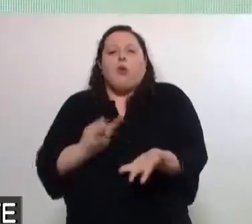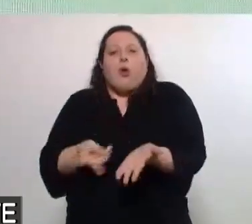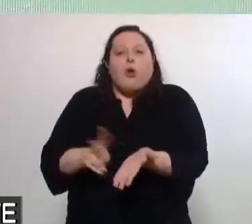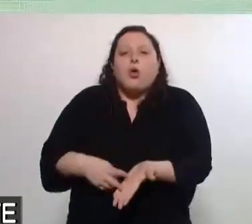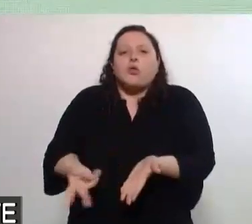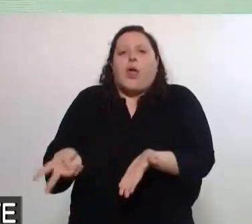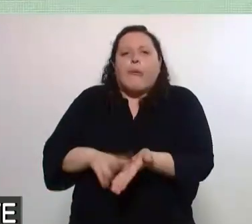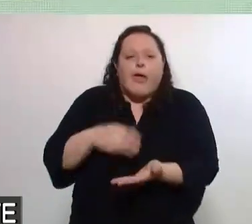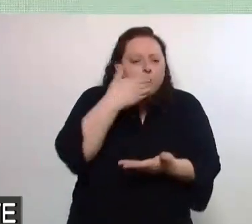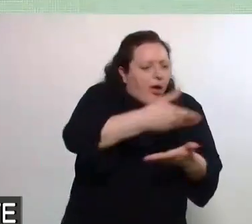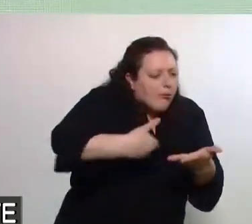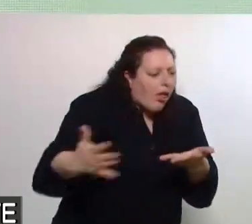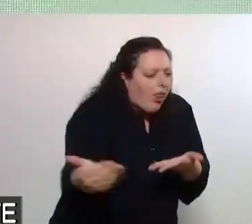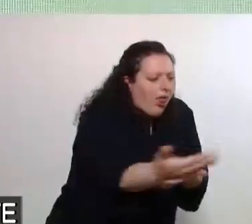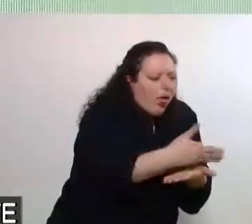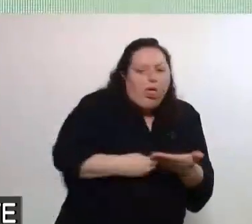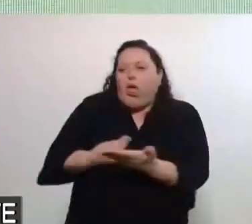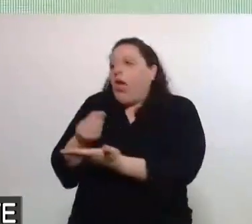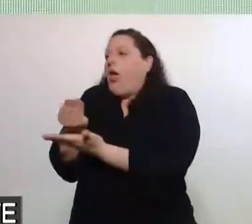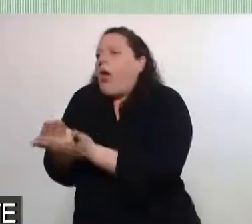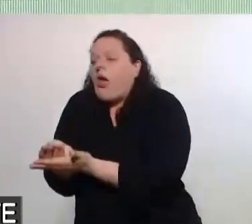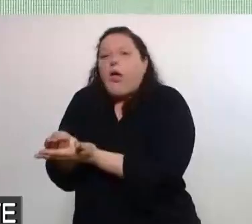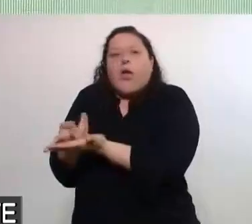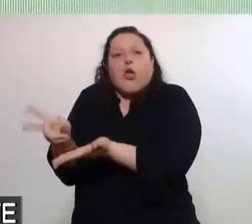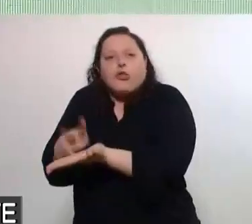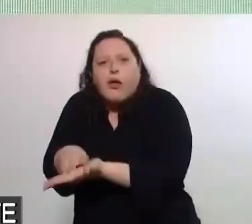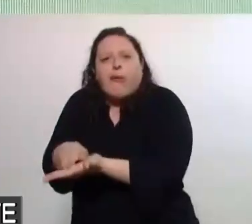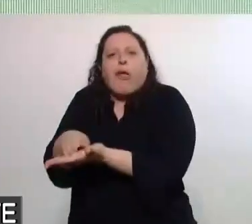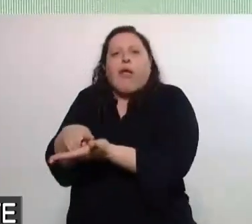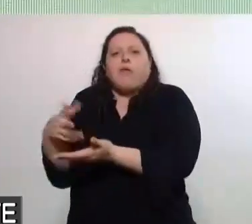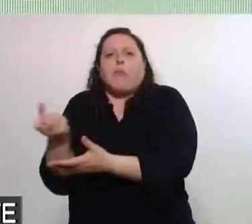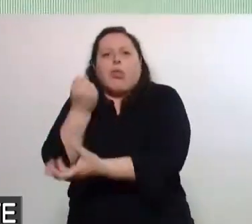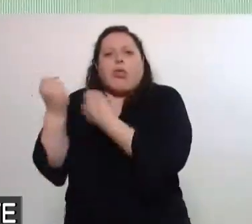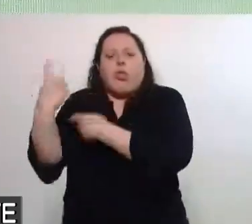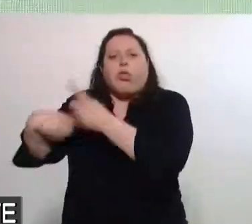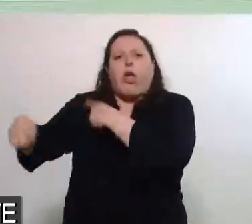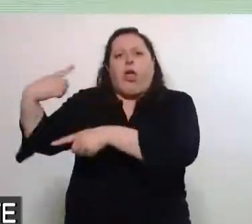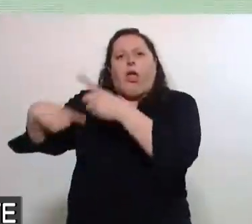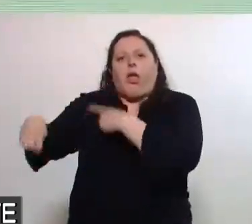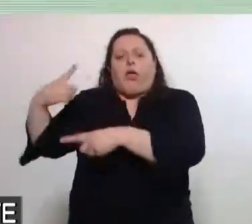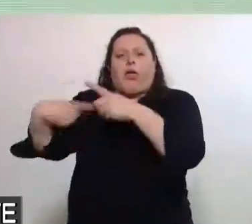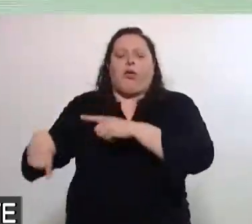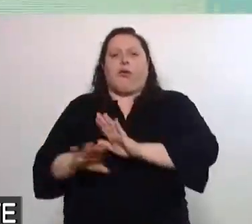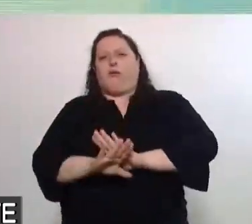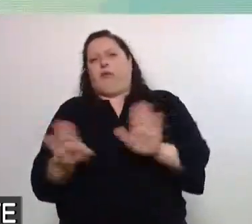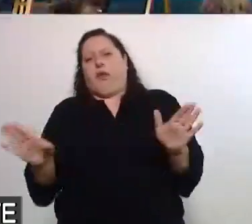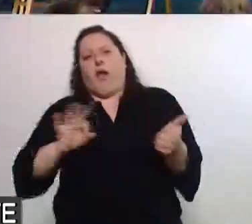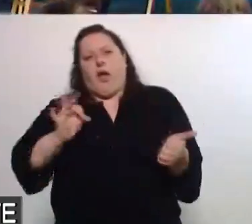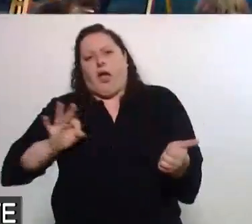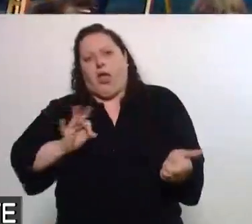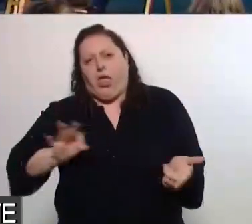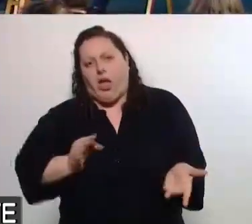presentando de vuelta la documentación. Yo les quiero dejar dos ideas, una para ahora